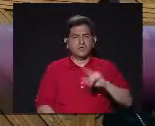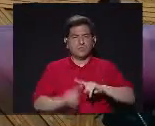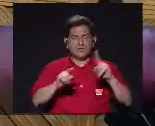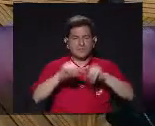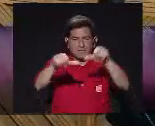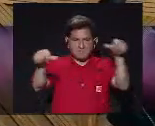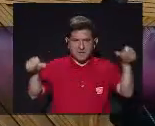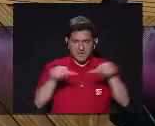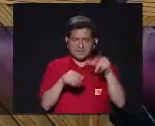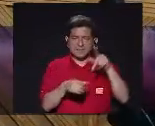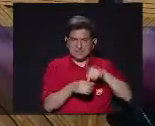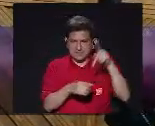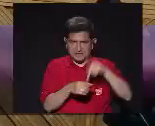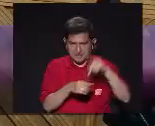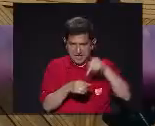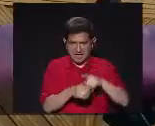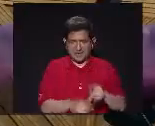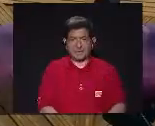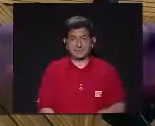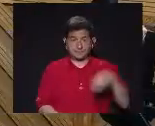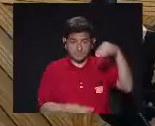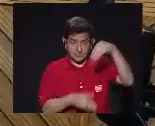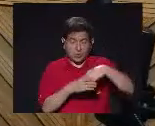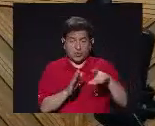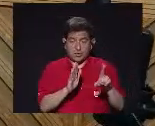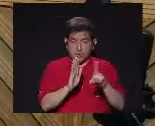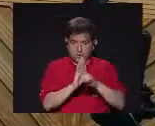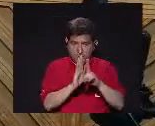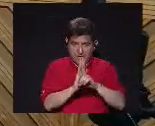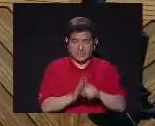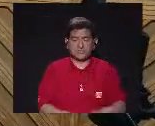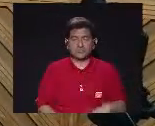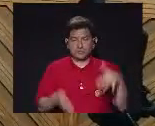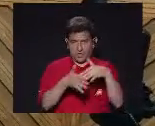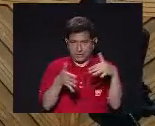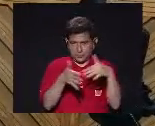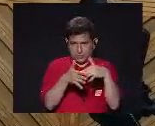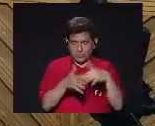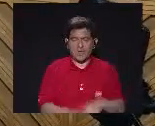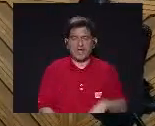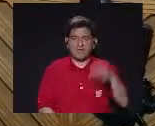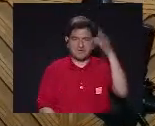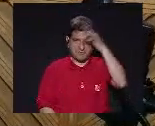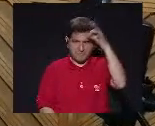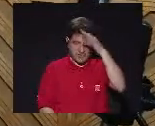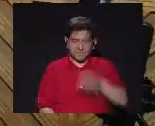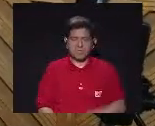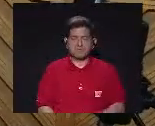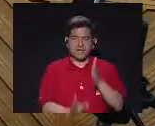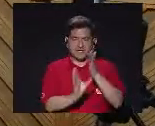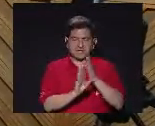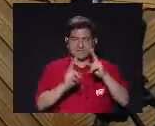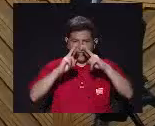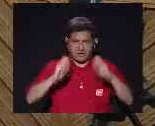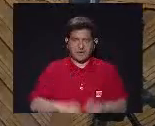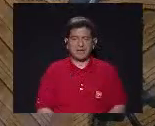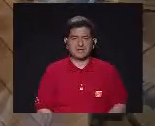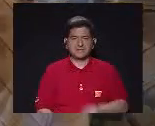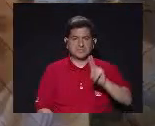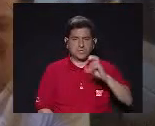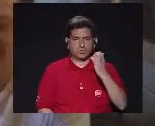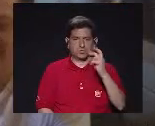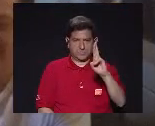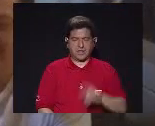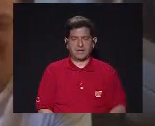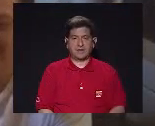transitado También por otros Campos Incluyendo El derecho Estudio de derecho Filosofía Psicoanálisis